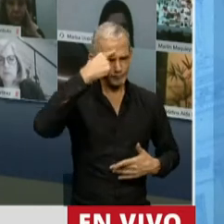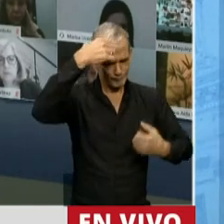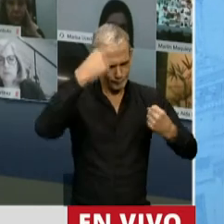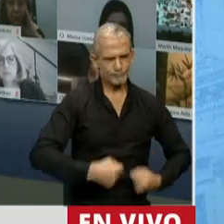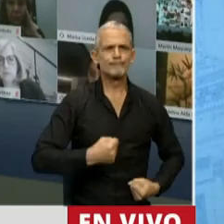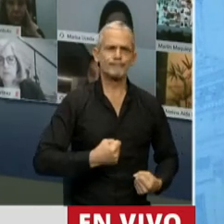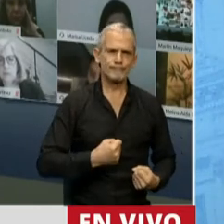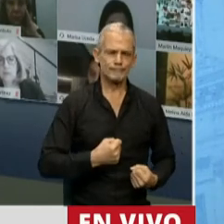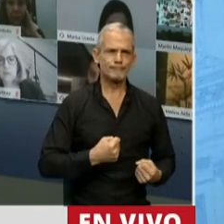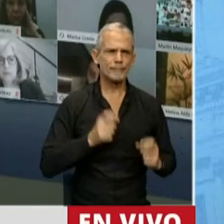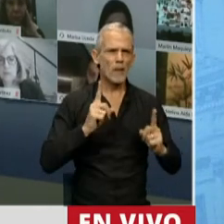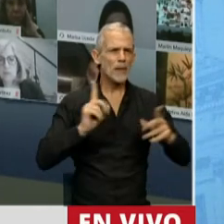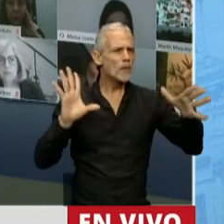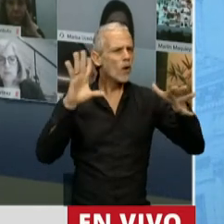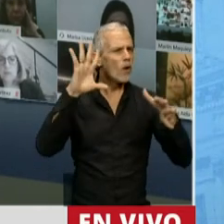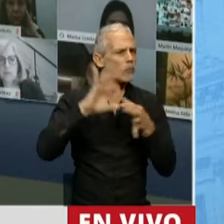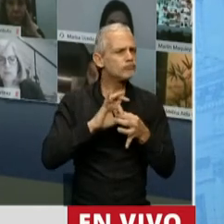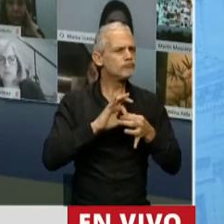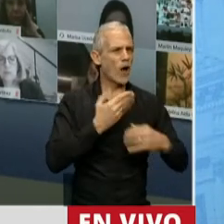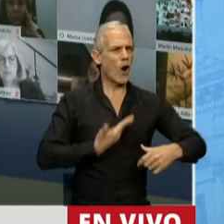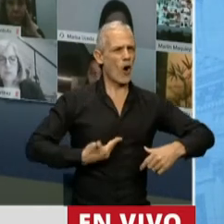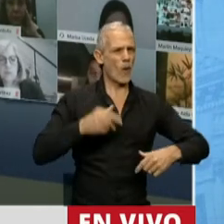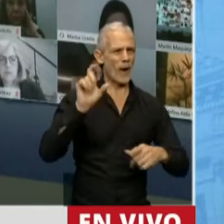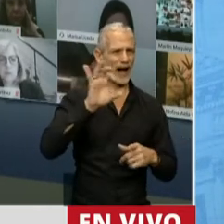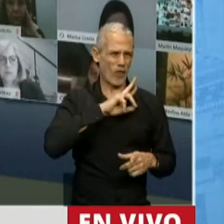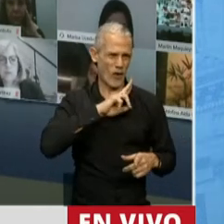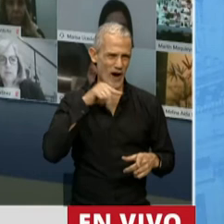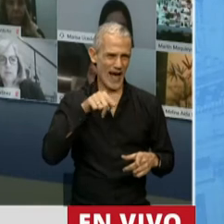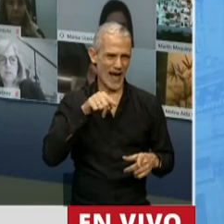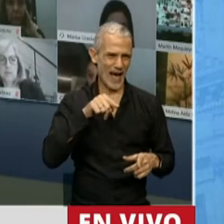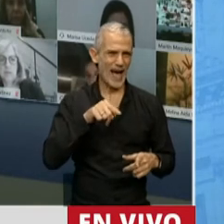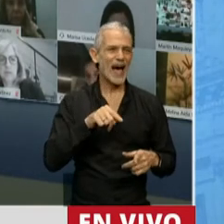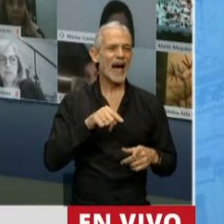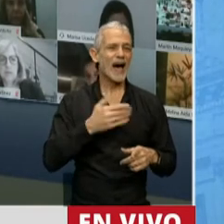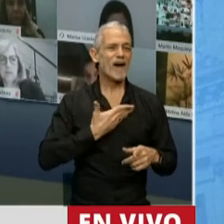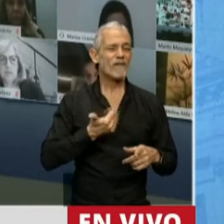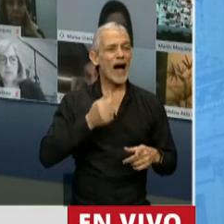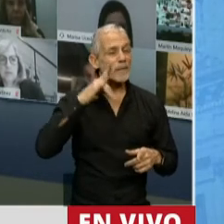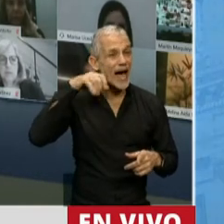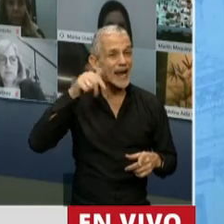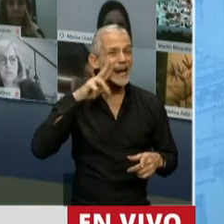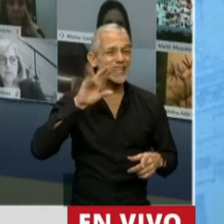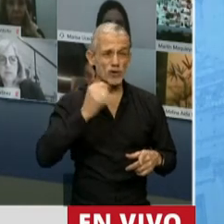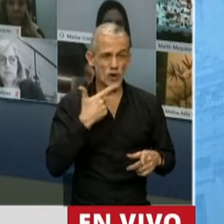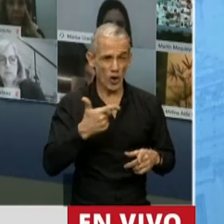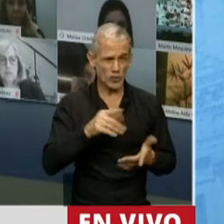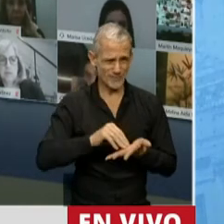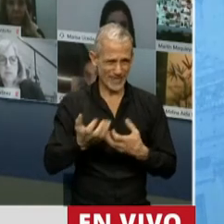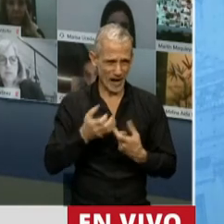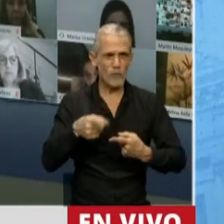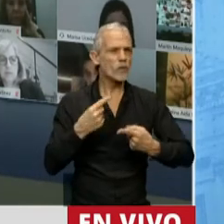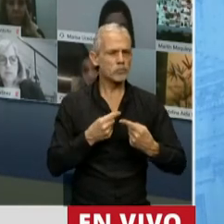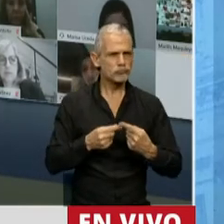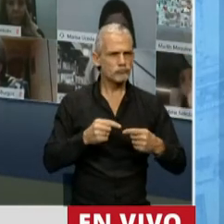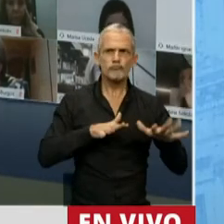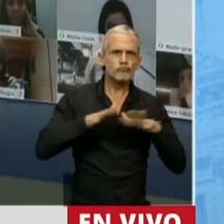coincidente con la de entonces la de entonces gobernadora Fabiana Ríos de tener una participación muy activa